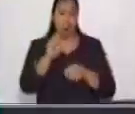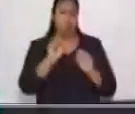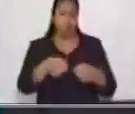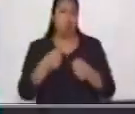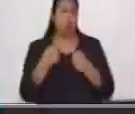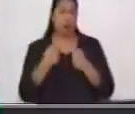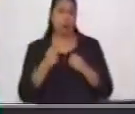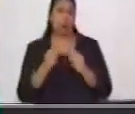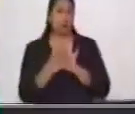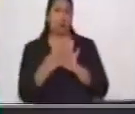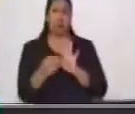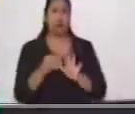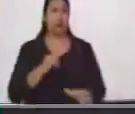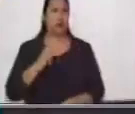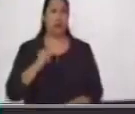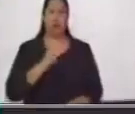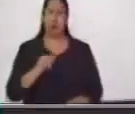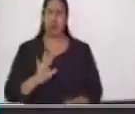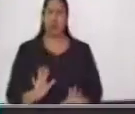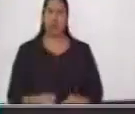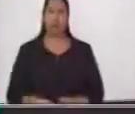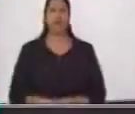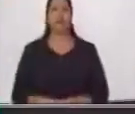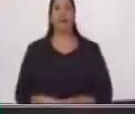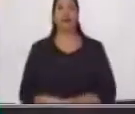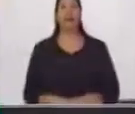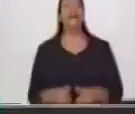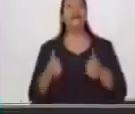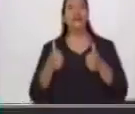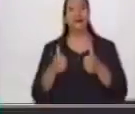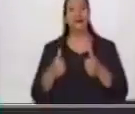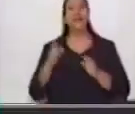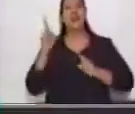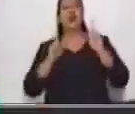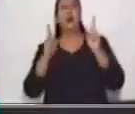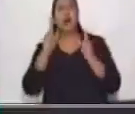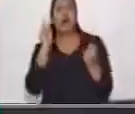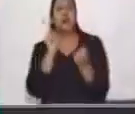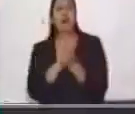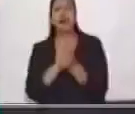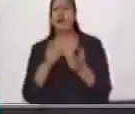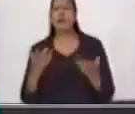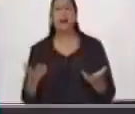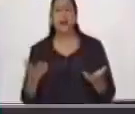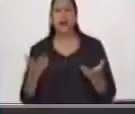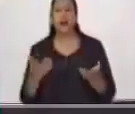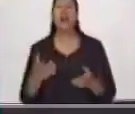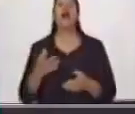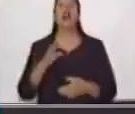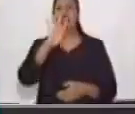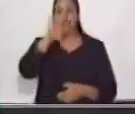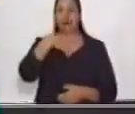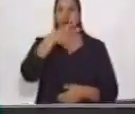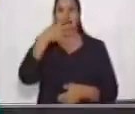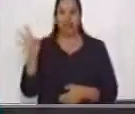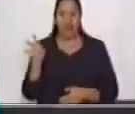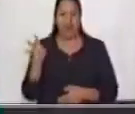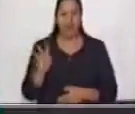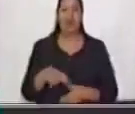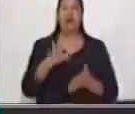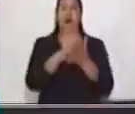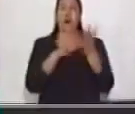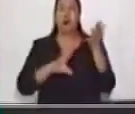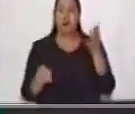Muy bien. ¿Cuáles hemos encontrado? ¿Cuáles Encontramos tabla, mapa conceptual, mapa mental,